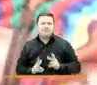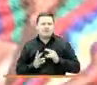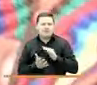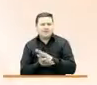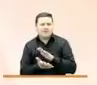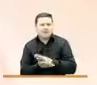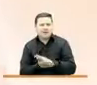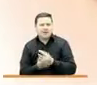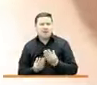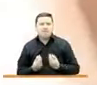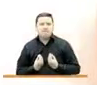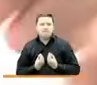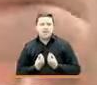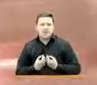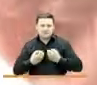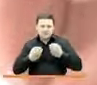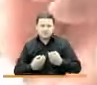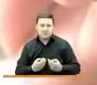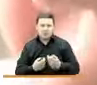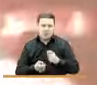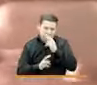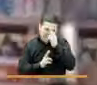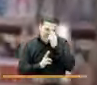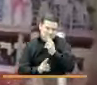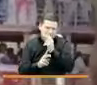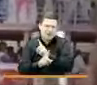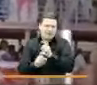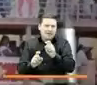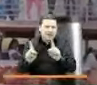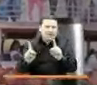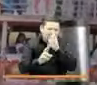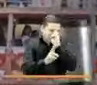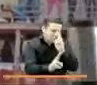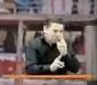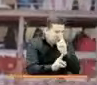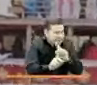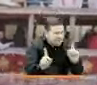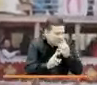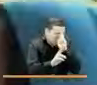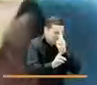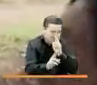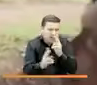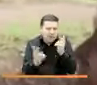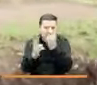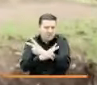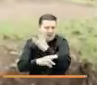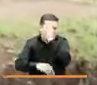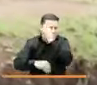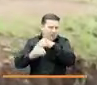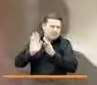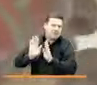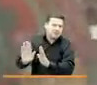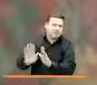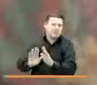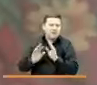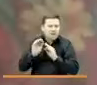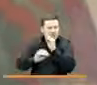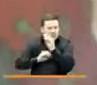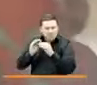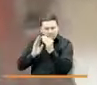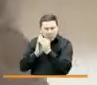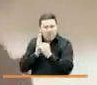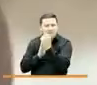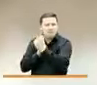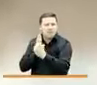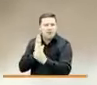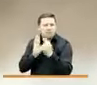de la convivencia con seguridad, del respeto por las diferencias y del rechazo a la violencia. Diseñamos y ejecutamos programas que de